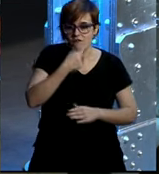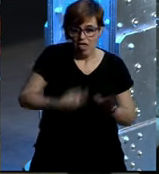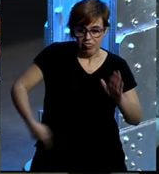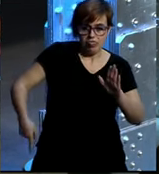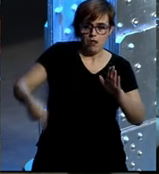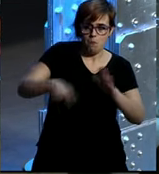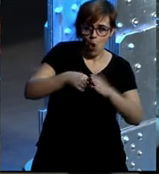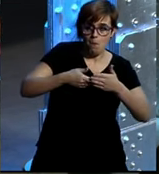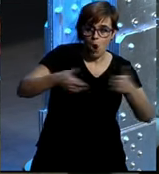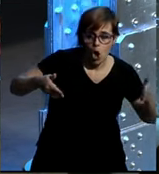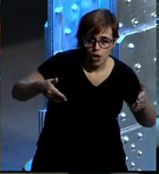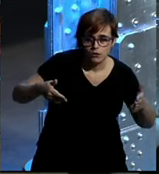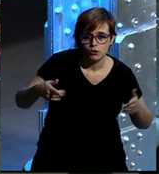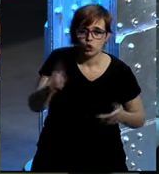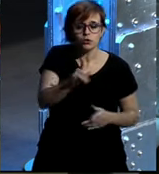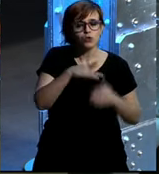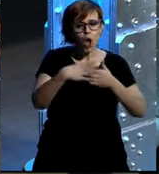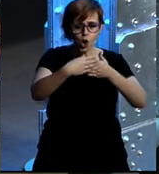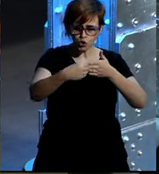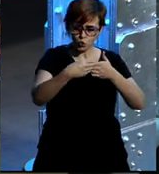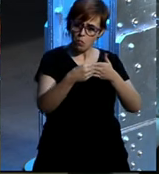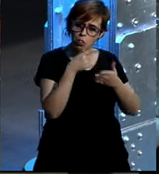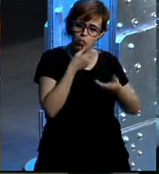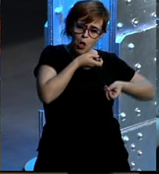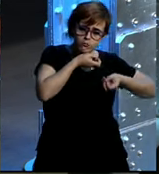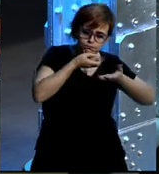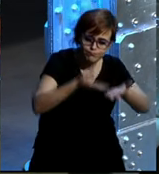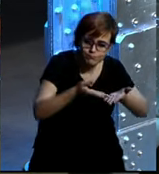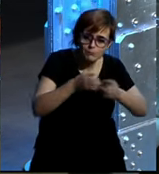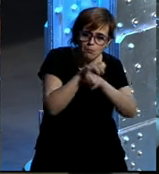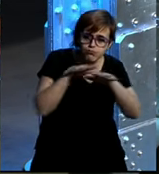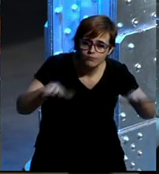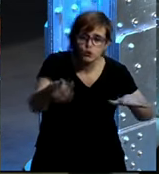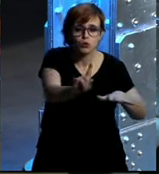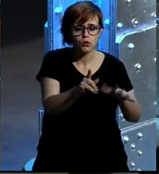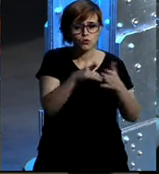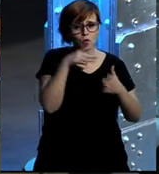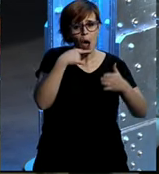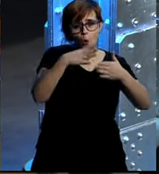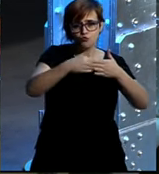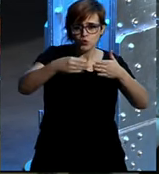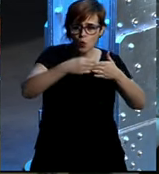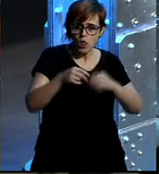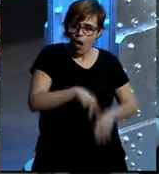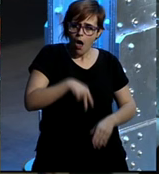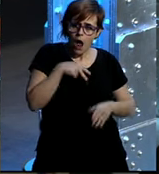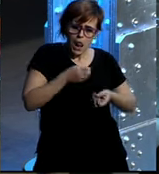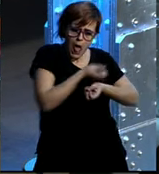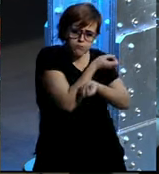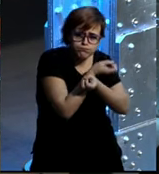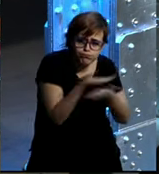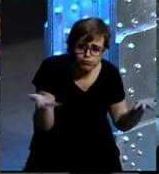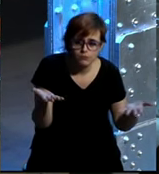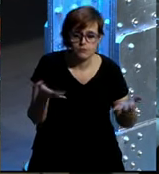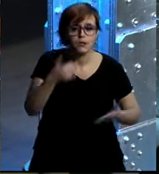incorporarlo, no nos dirigimos directamente a los consumidores, sino que nos dirigimos a una gran variedad de stakeholders, que hace que tengamos que tener en cuenta